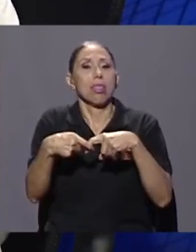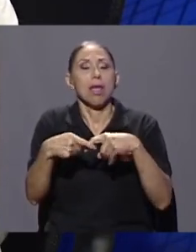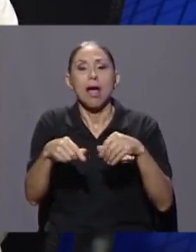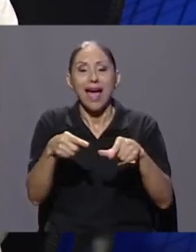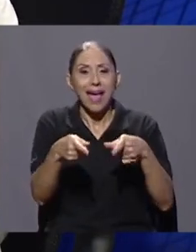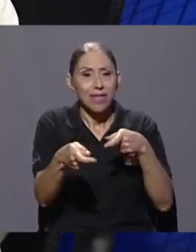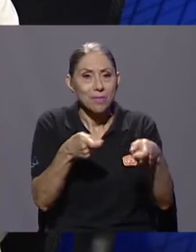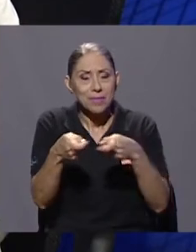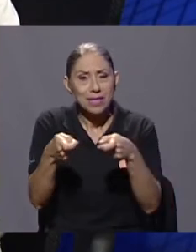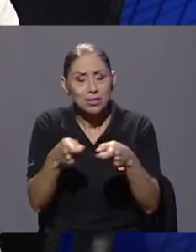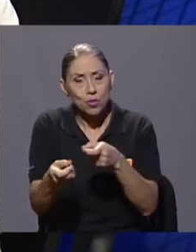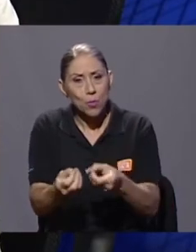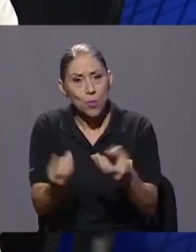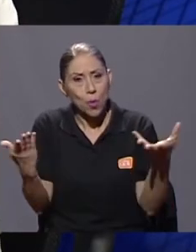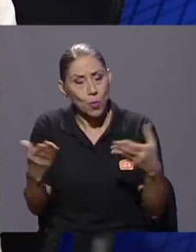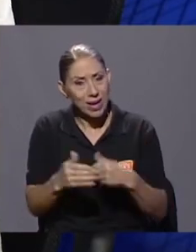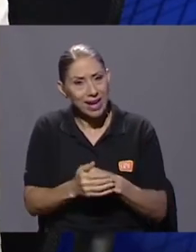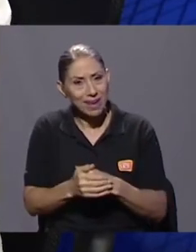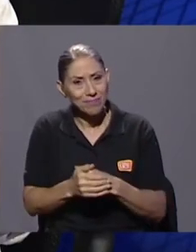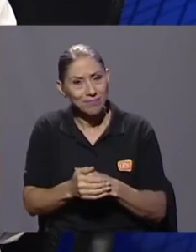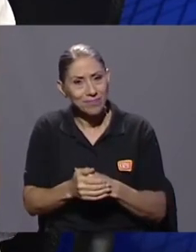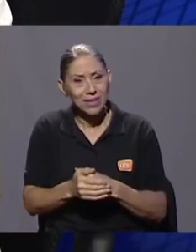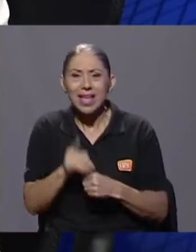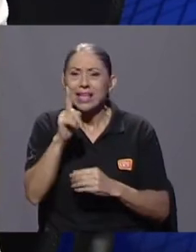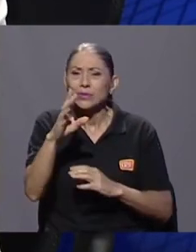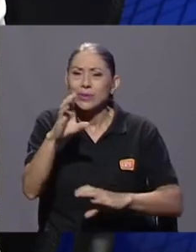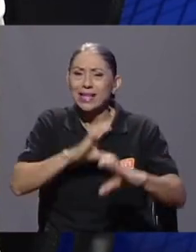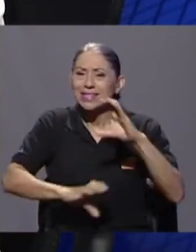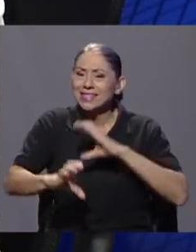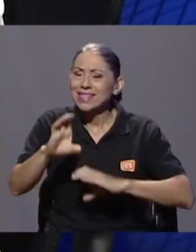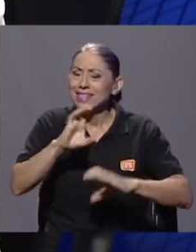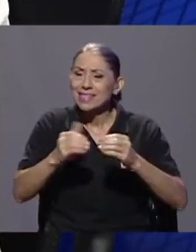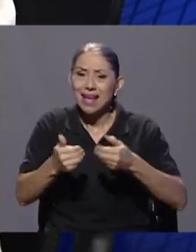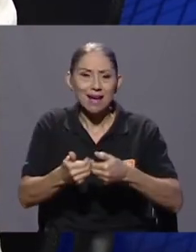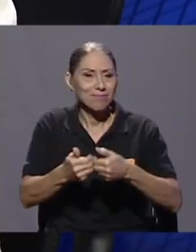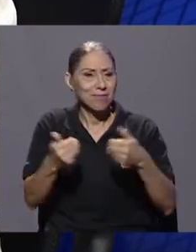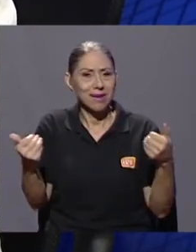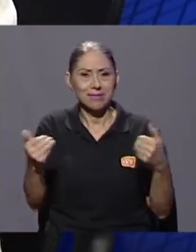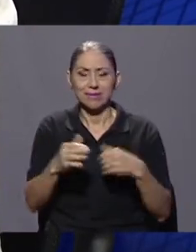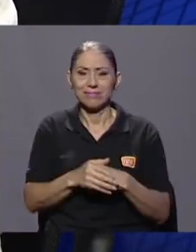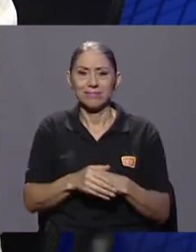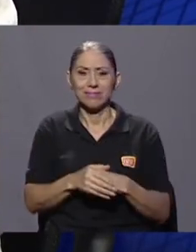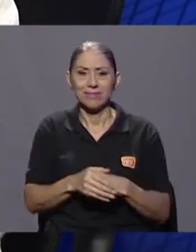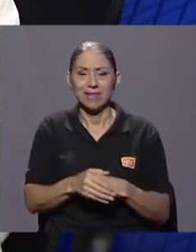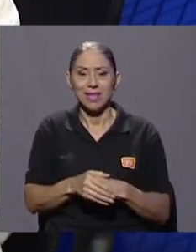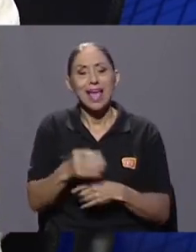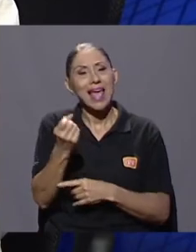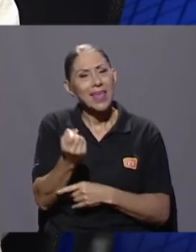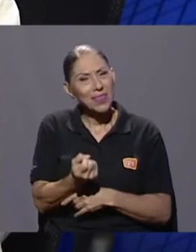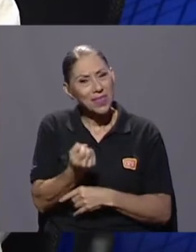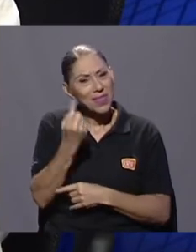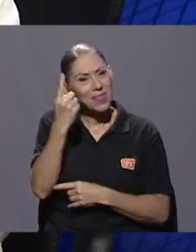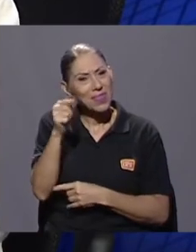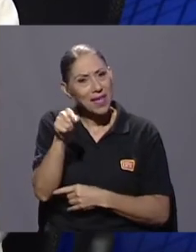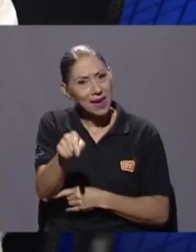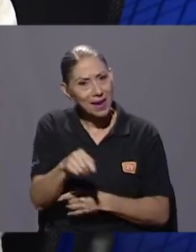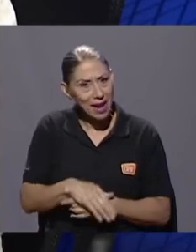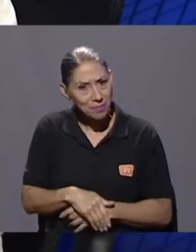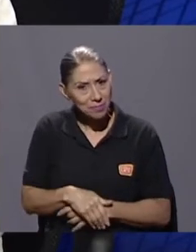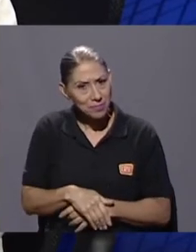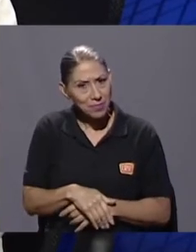pública es una ciencia totalmente aparte. Entenderla, practicarla